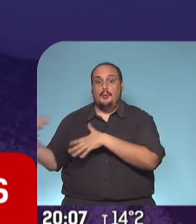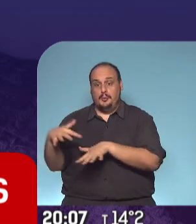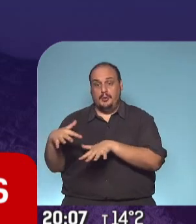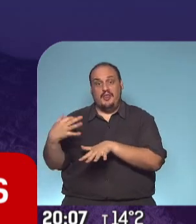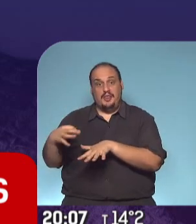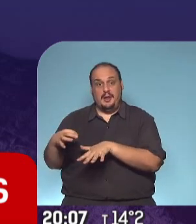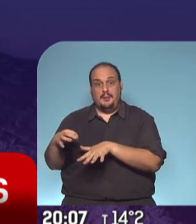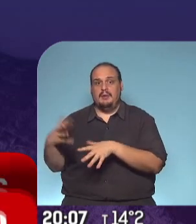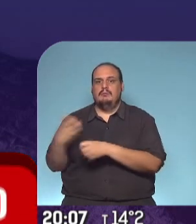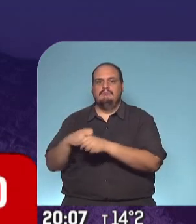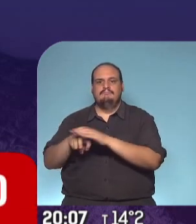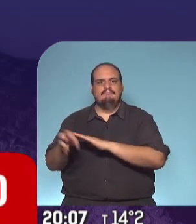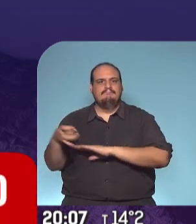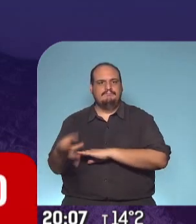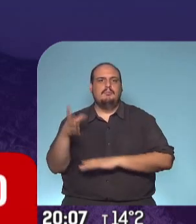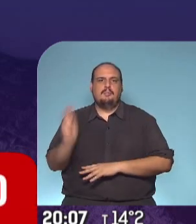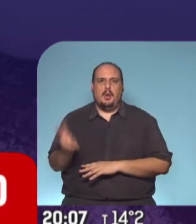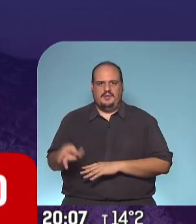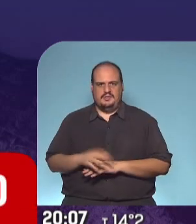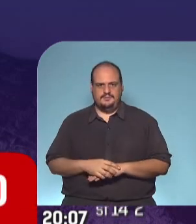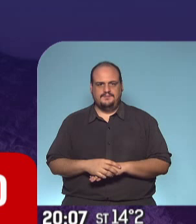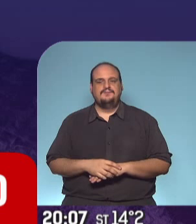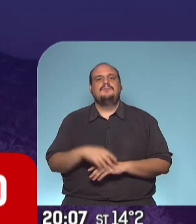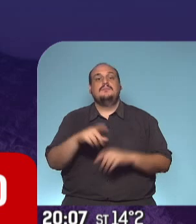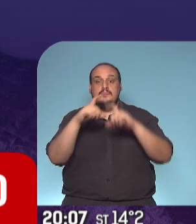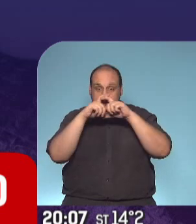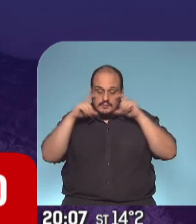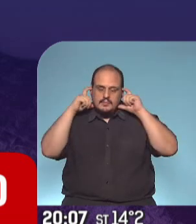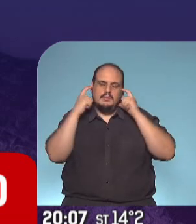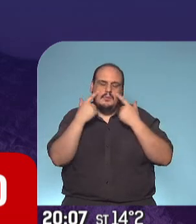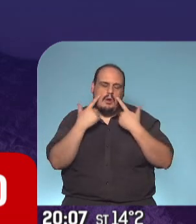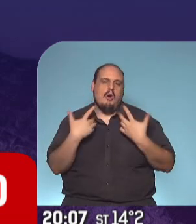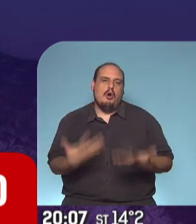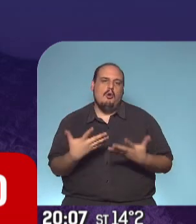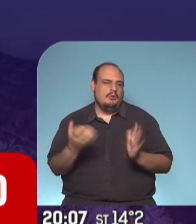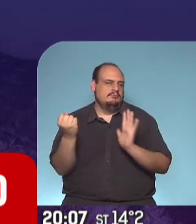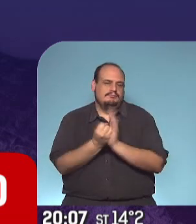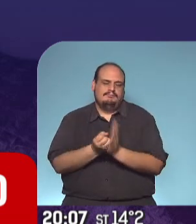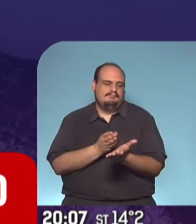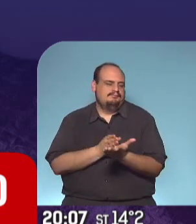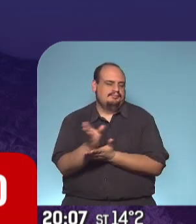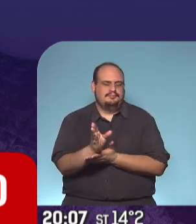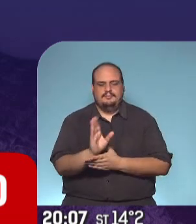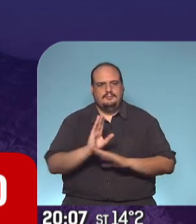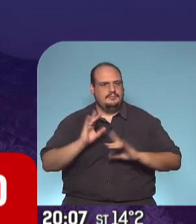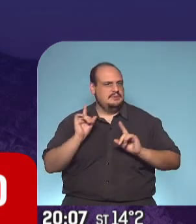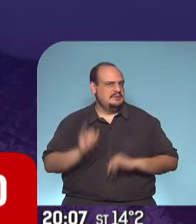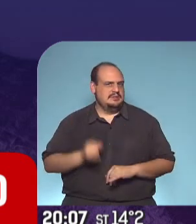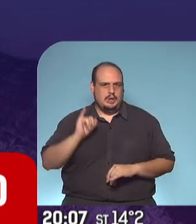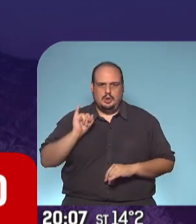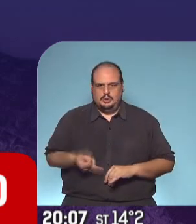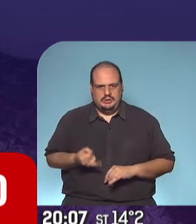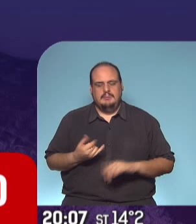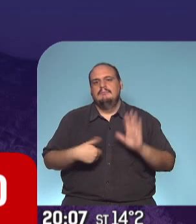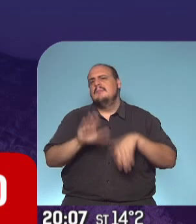sepan que no pueden tomar el transporte público. La utilización de tapabocas ya de por sí es una marca registrada de época, tiene más que ver con